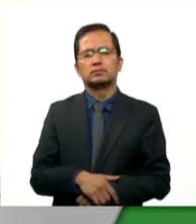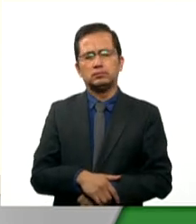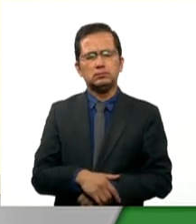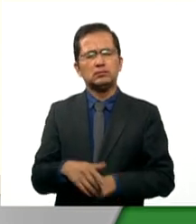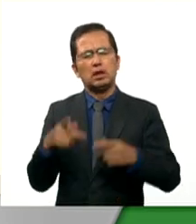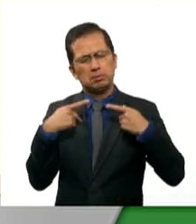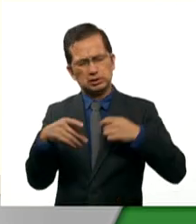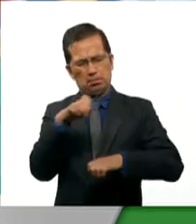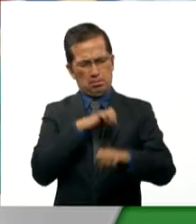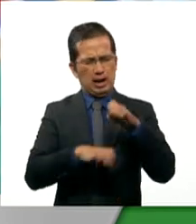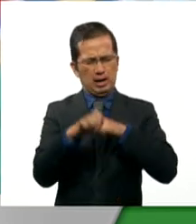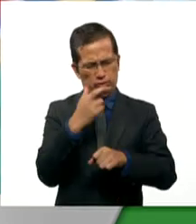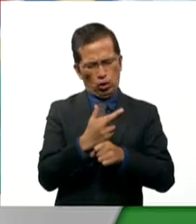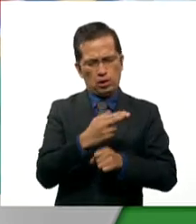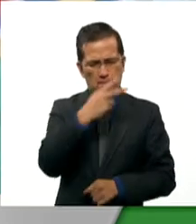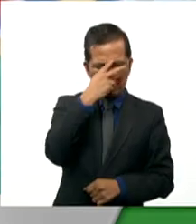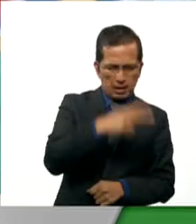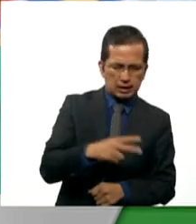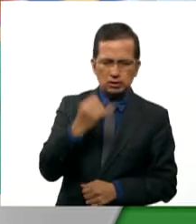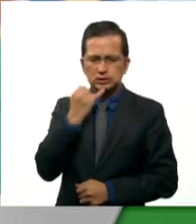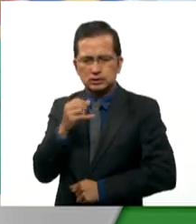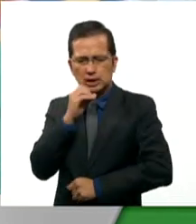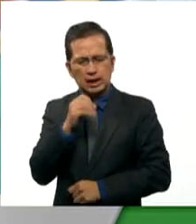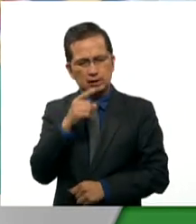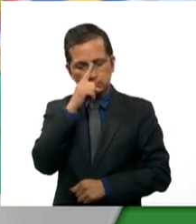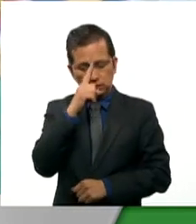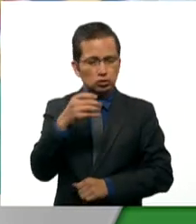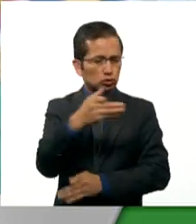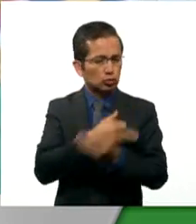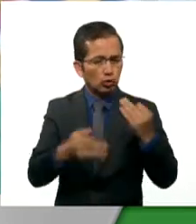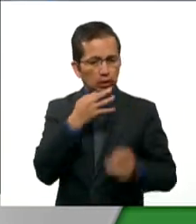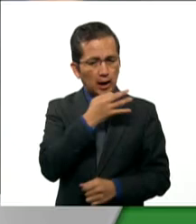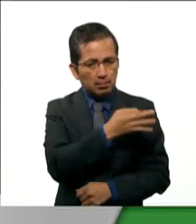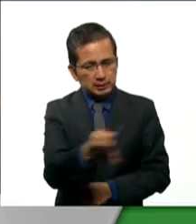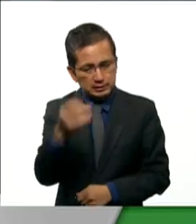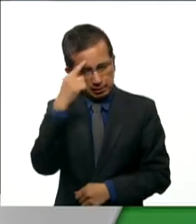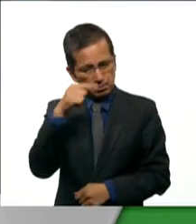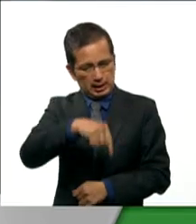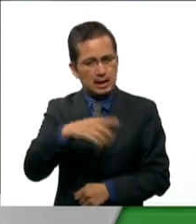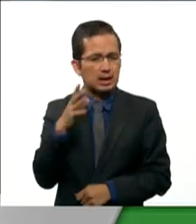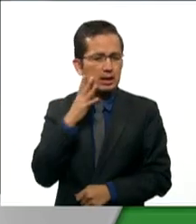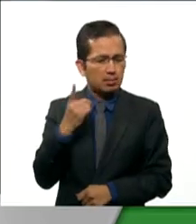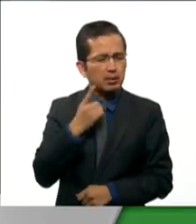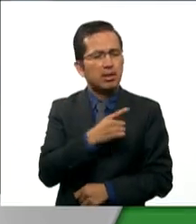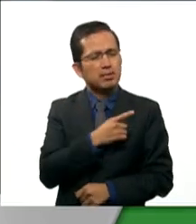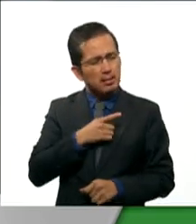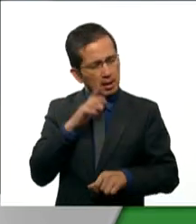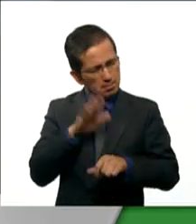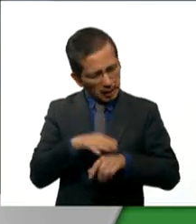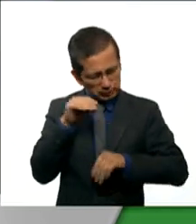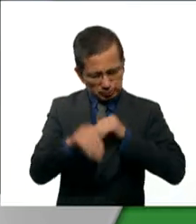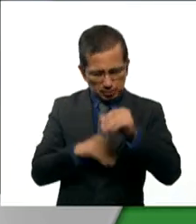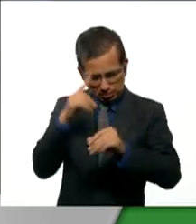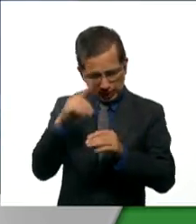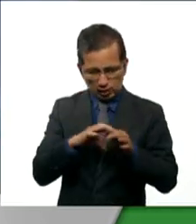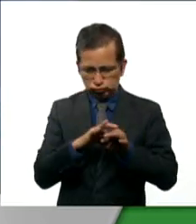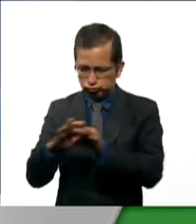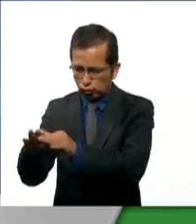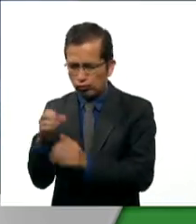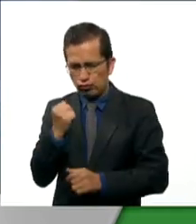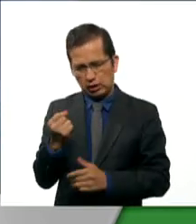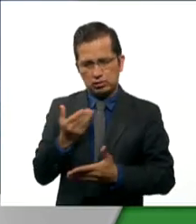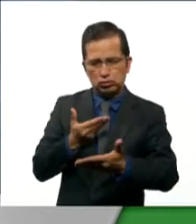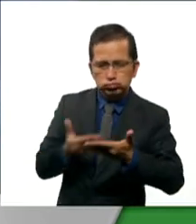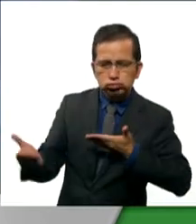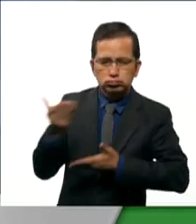México e Israel, se hizo un llamado al Congreso para contribuir al fortalecimiento de la diplomacia parlamentaria en